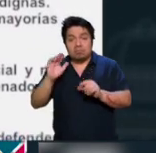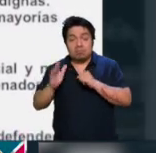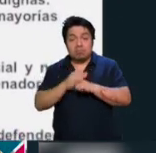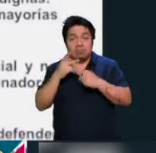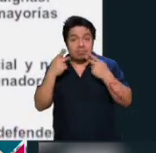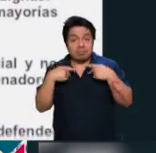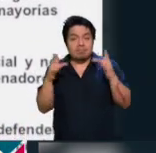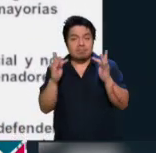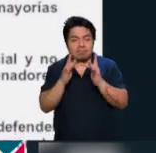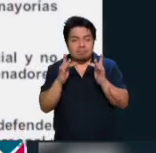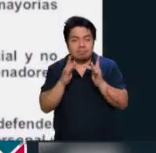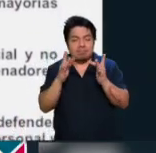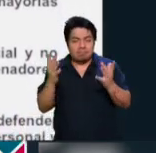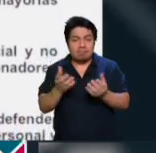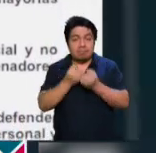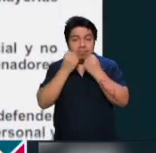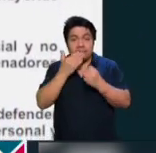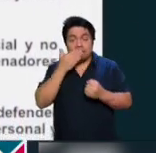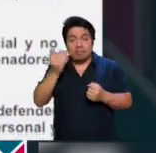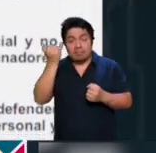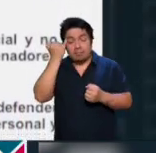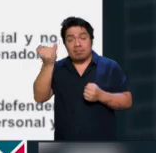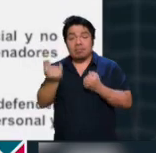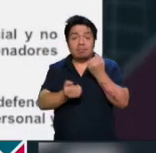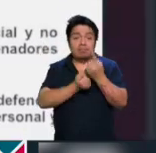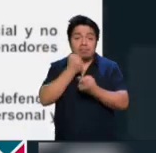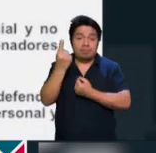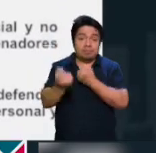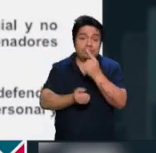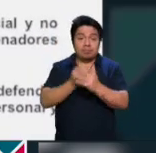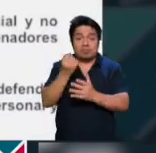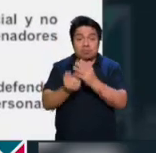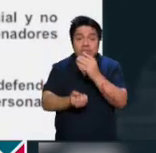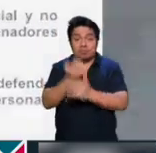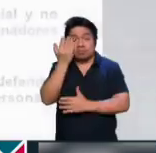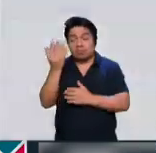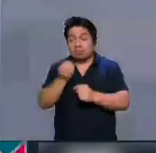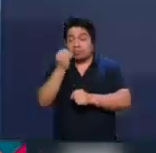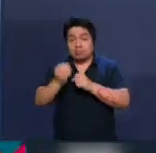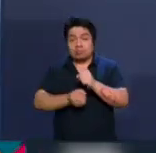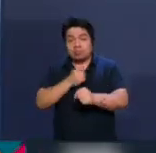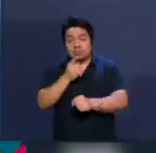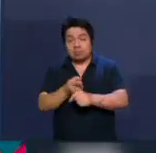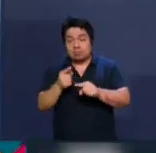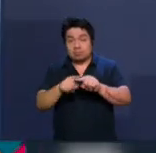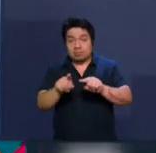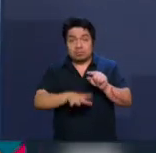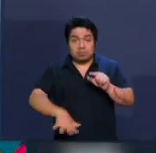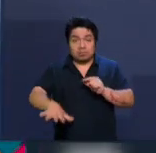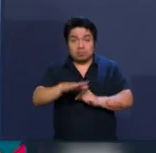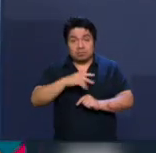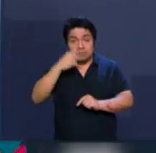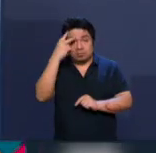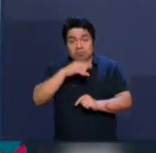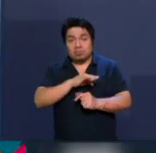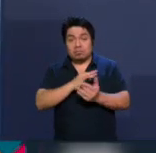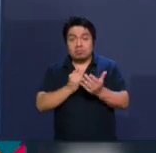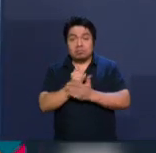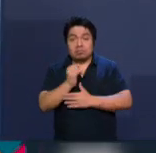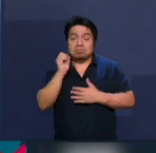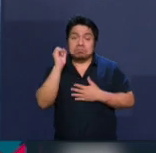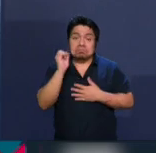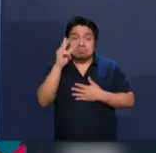y recuperar sus causas, así como preparar nuevos cuadros para ofrecer alternativas a las y los mexicanos. Veremos.